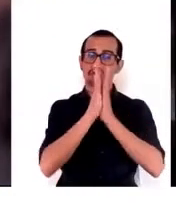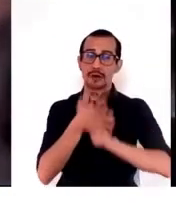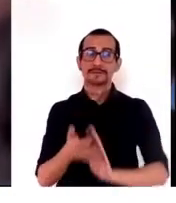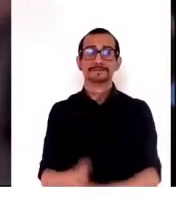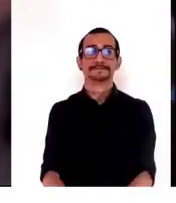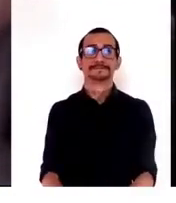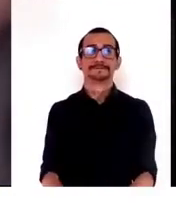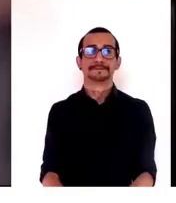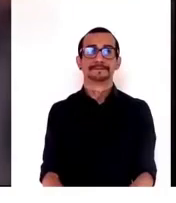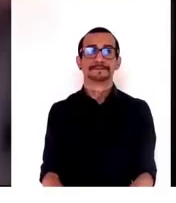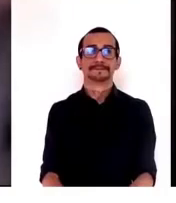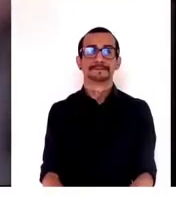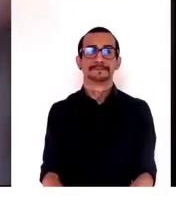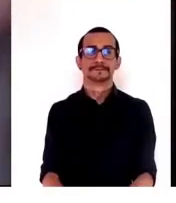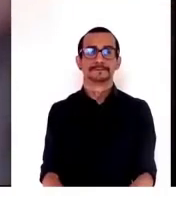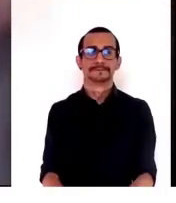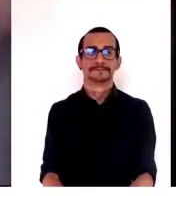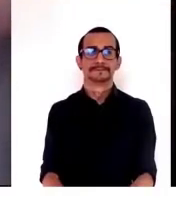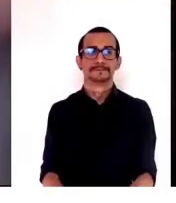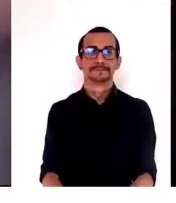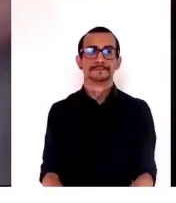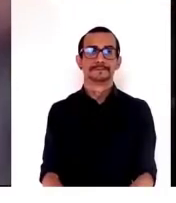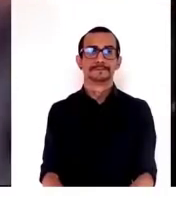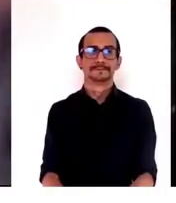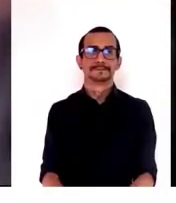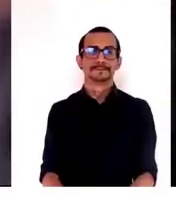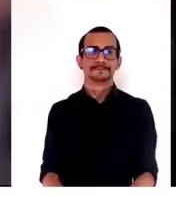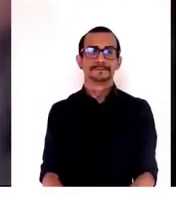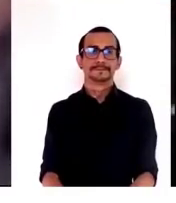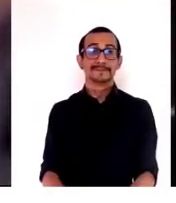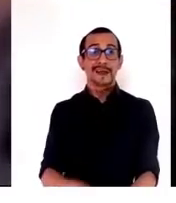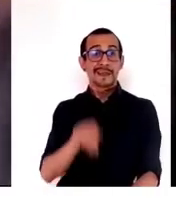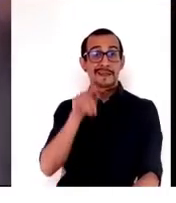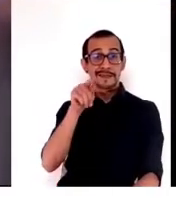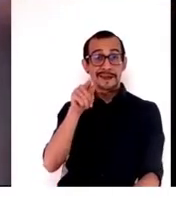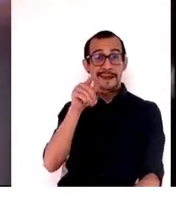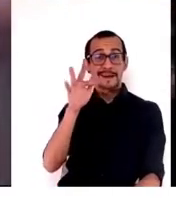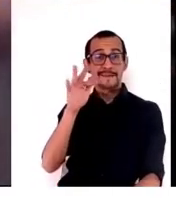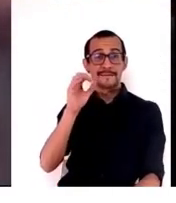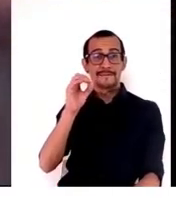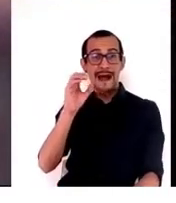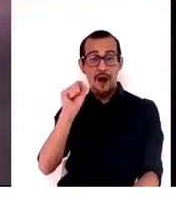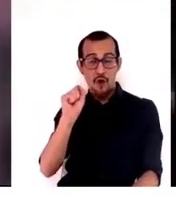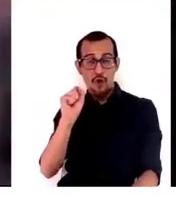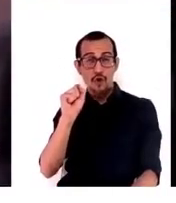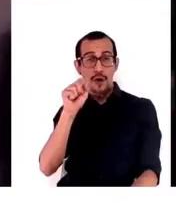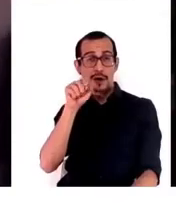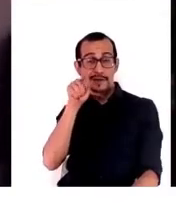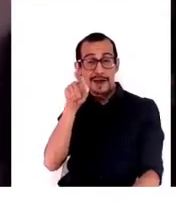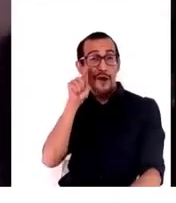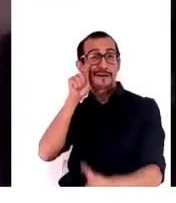Pues el nuevo Strategic Framework del FAO, como he dicho, hace mucho focus,